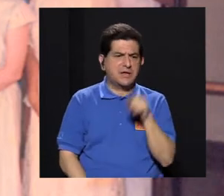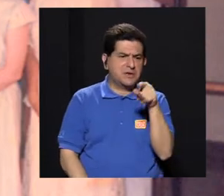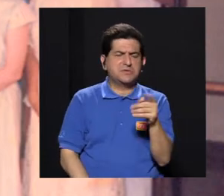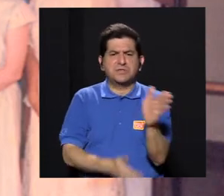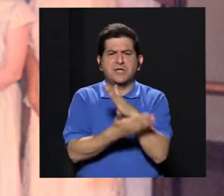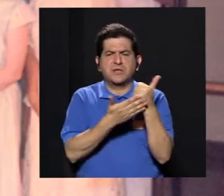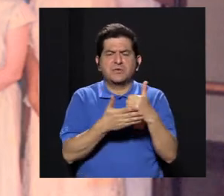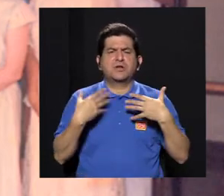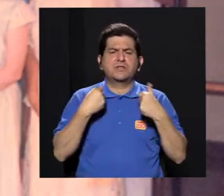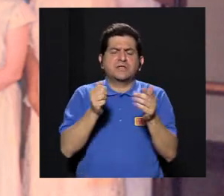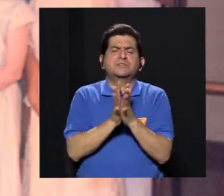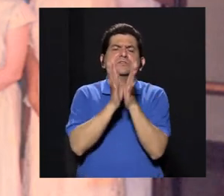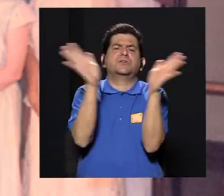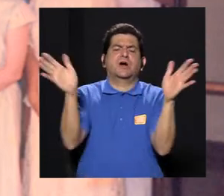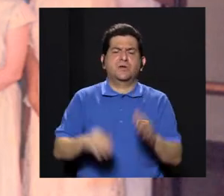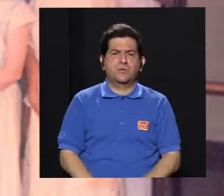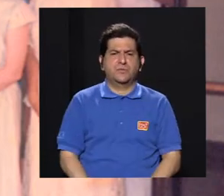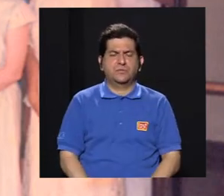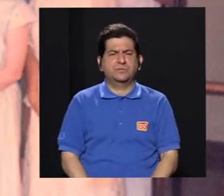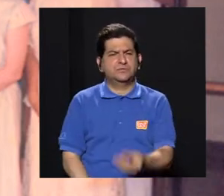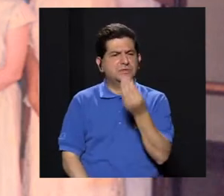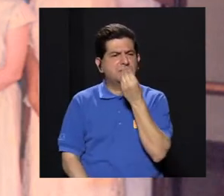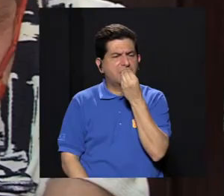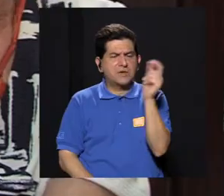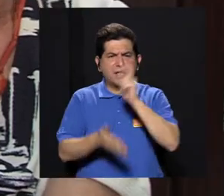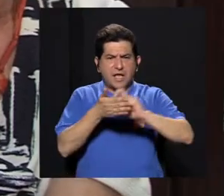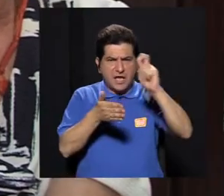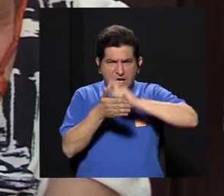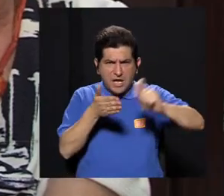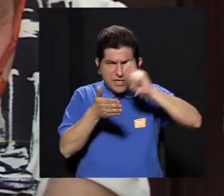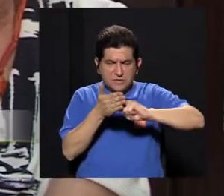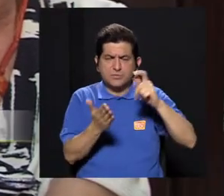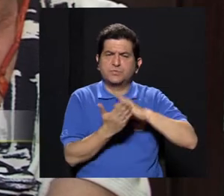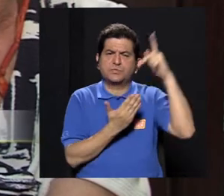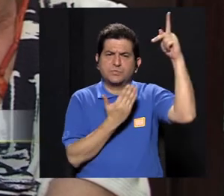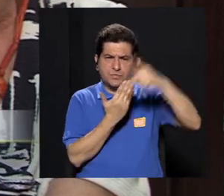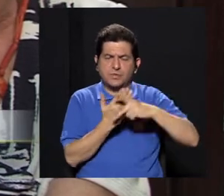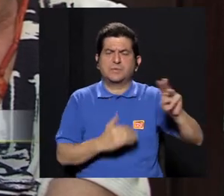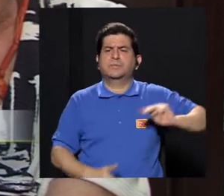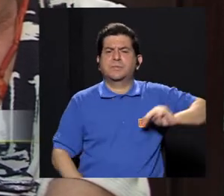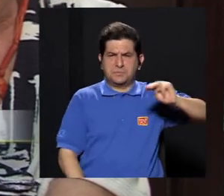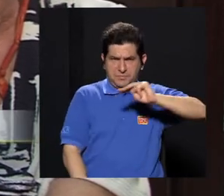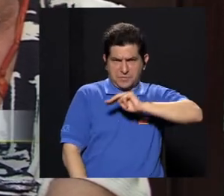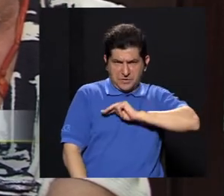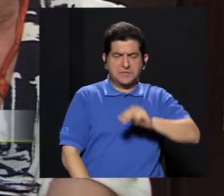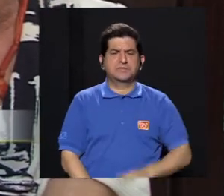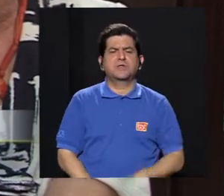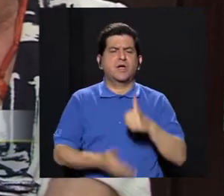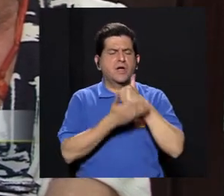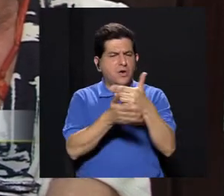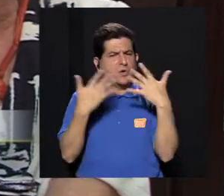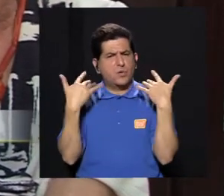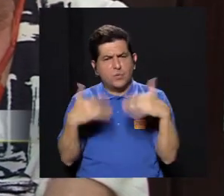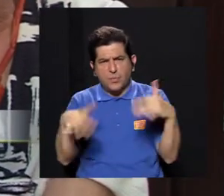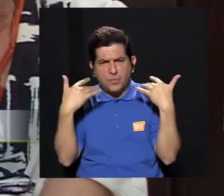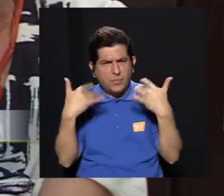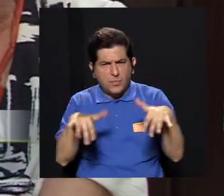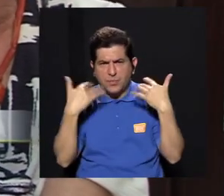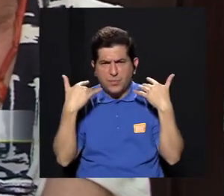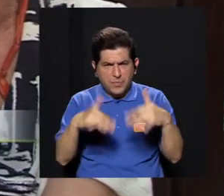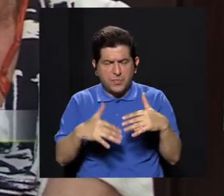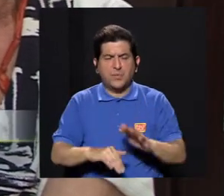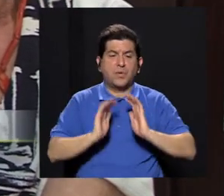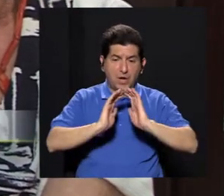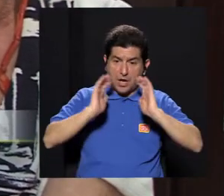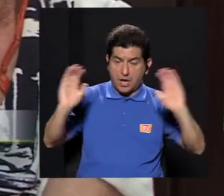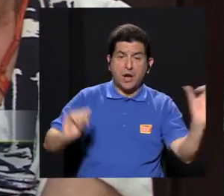se dedicaron más bien a la parte de salud pública, la nutrición escolar, estos programas del Ministerio que ayudaron mucho